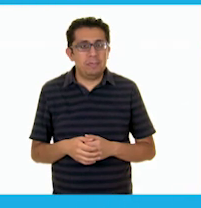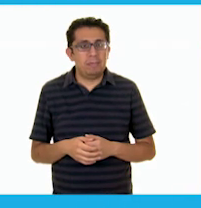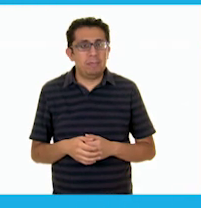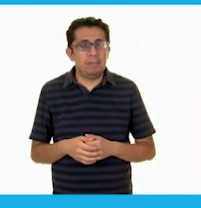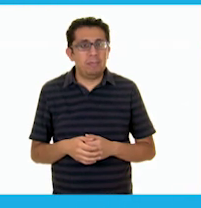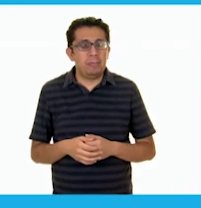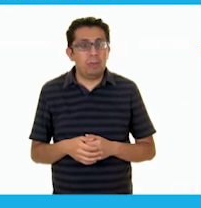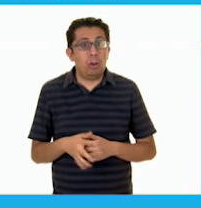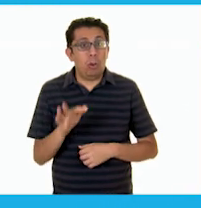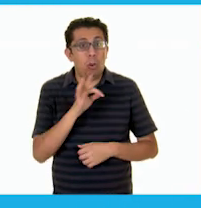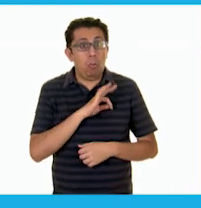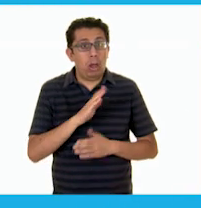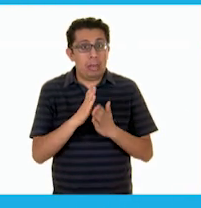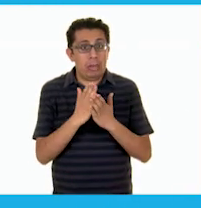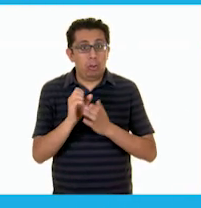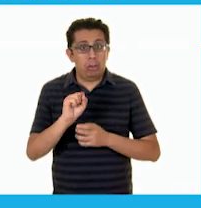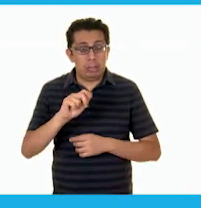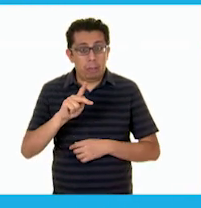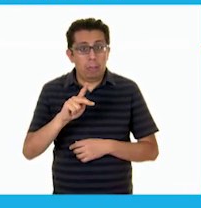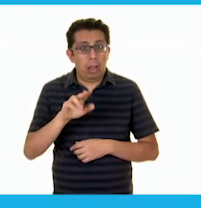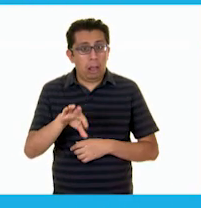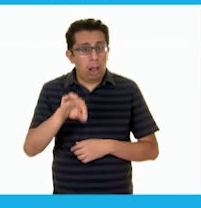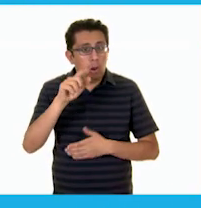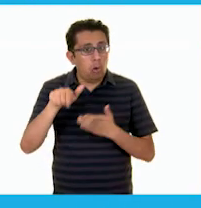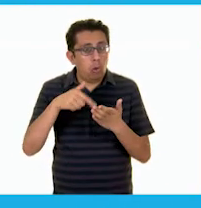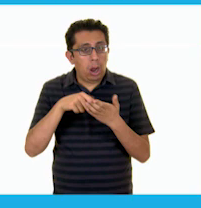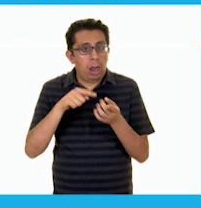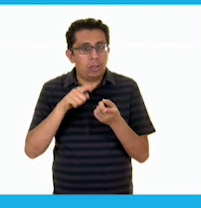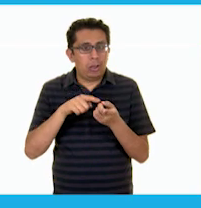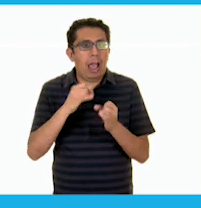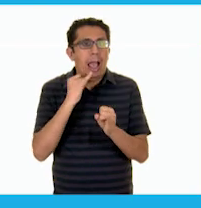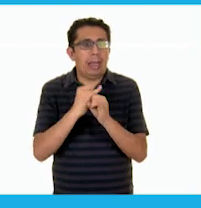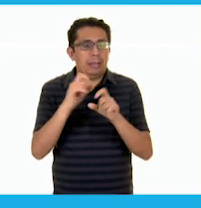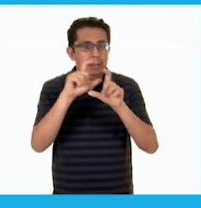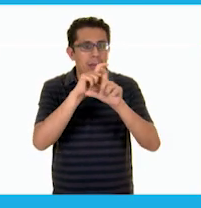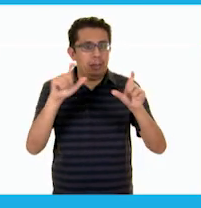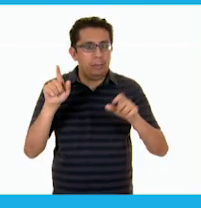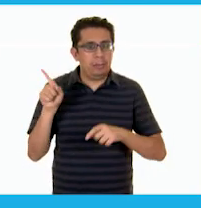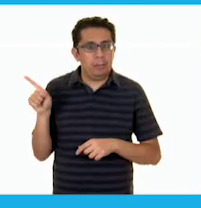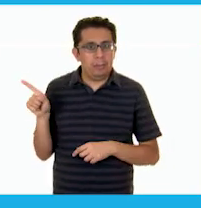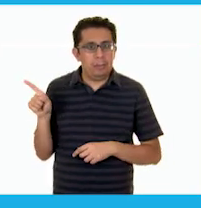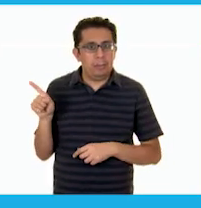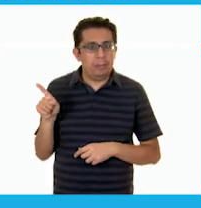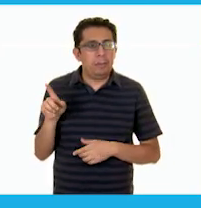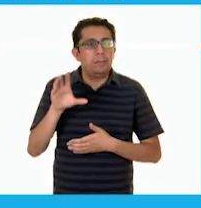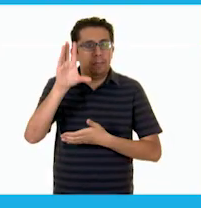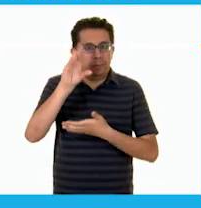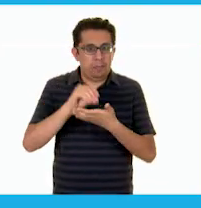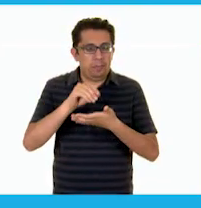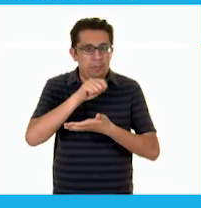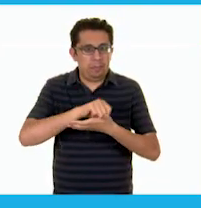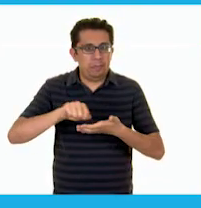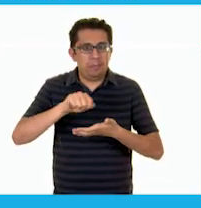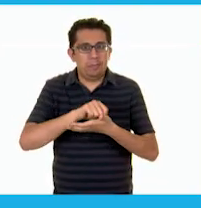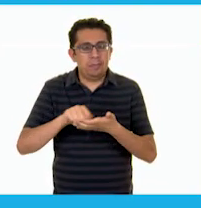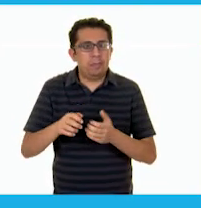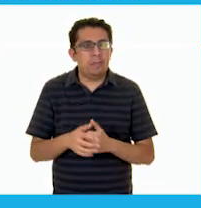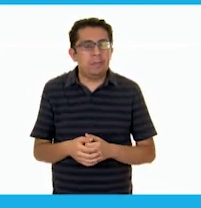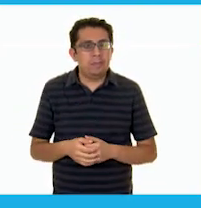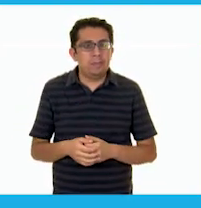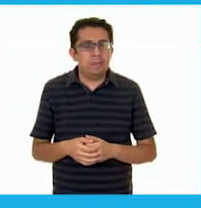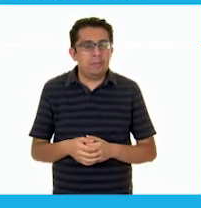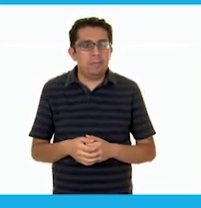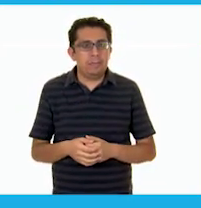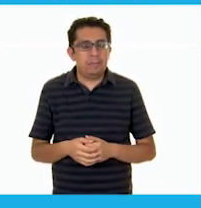También puedes encontrar los libros de texto en la página conaliteg.cep.gov